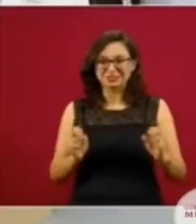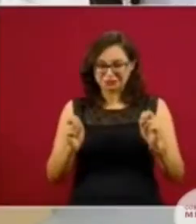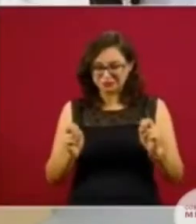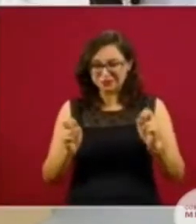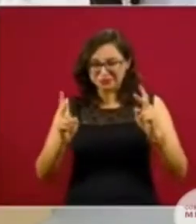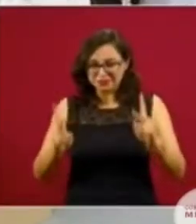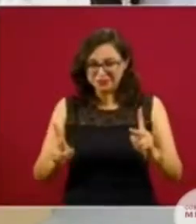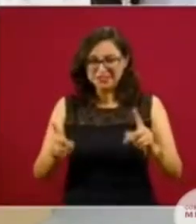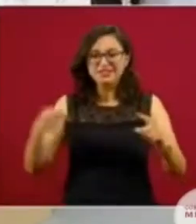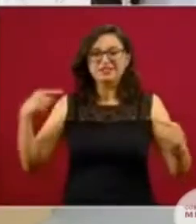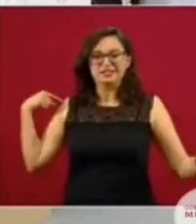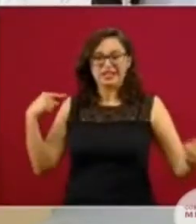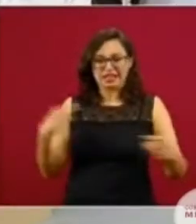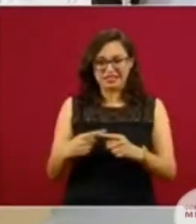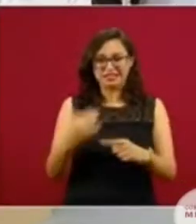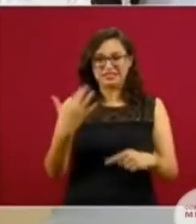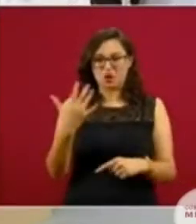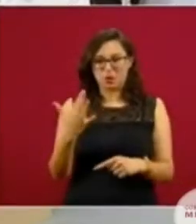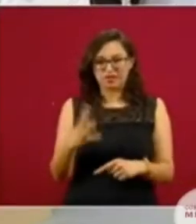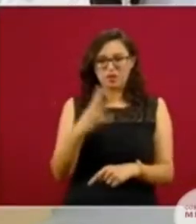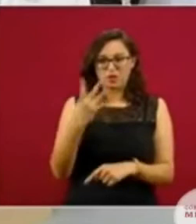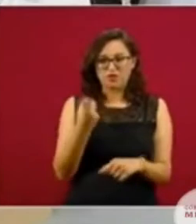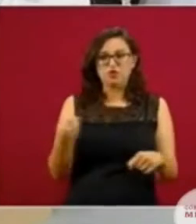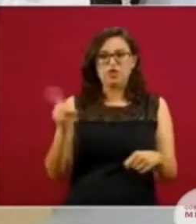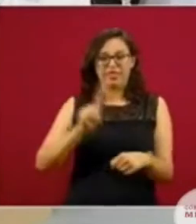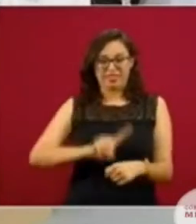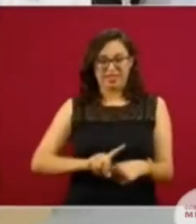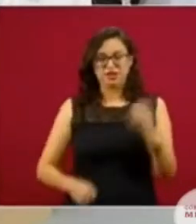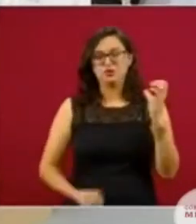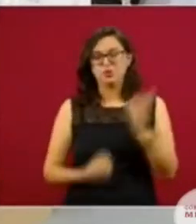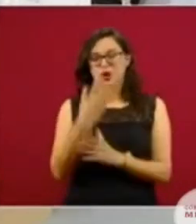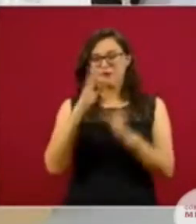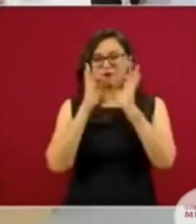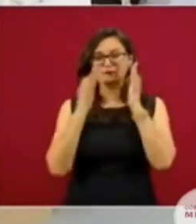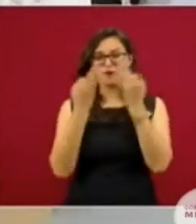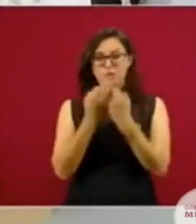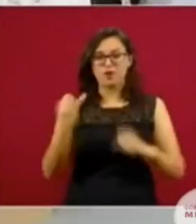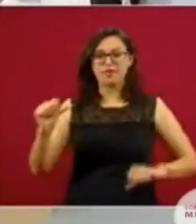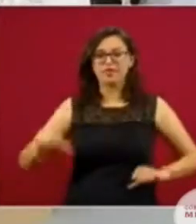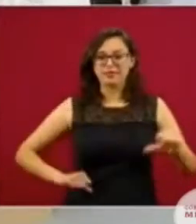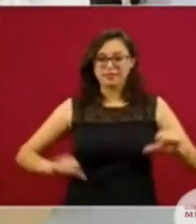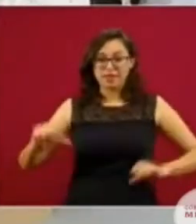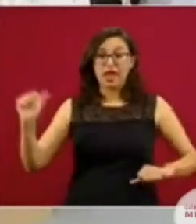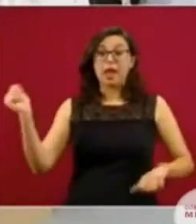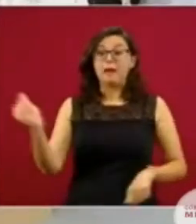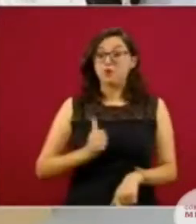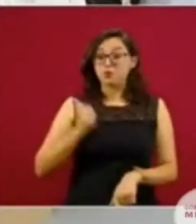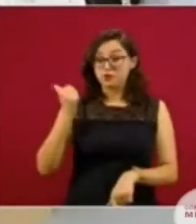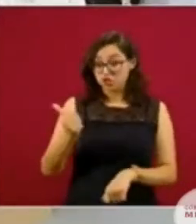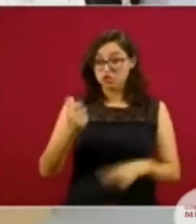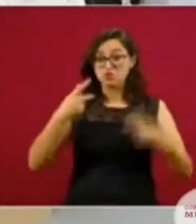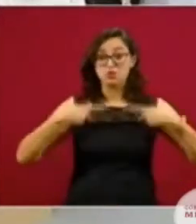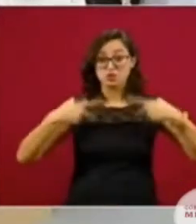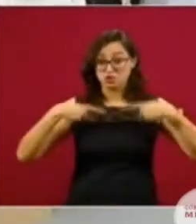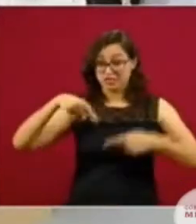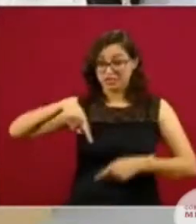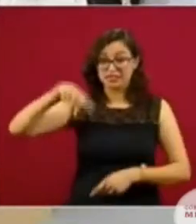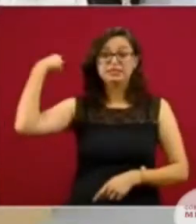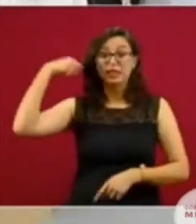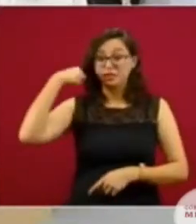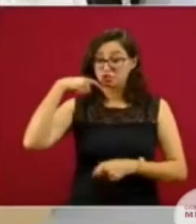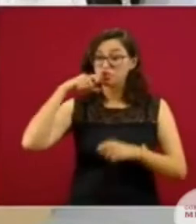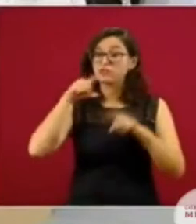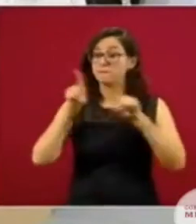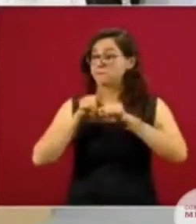Bueno, llevamos 54 días de este proceso de la nueva normalidad. Aprovecho para recordarle a la ciudadanía, tanto